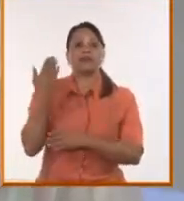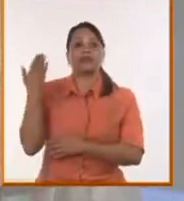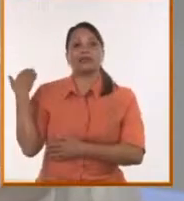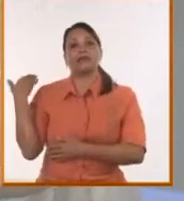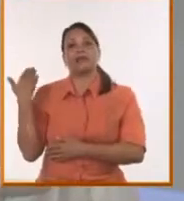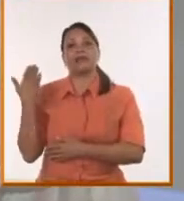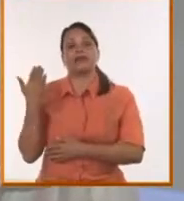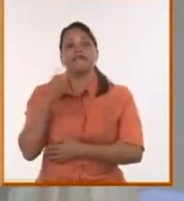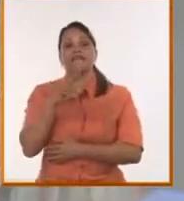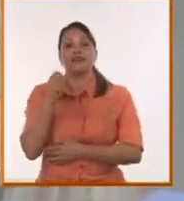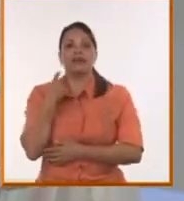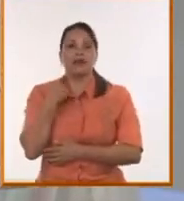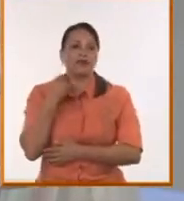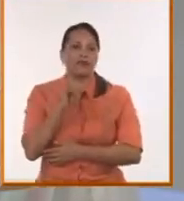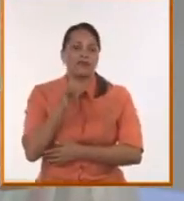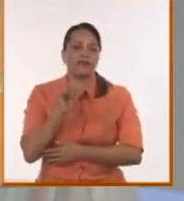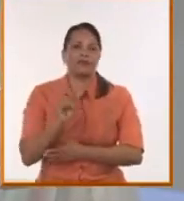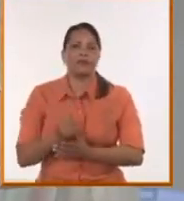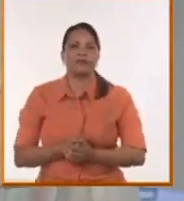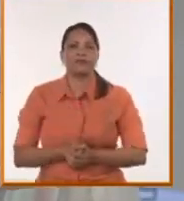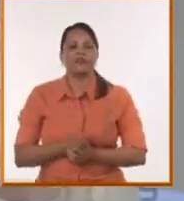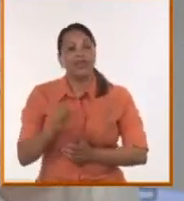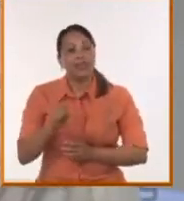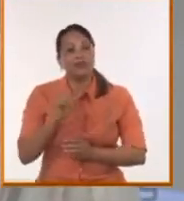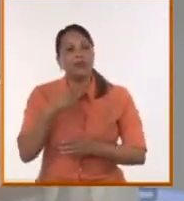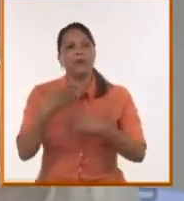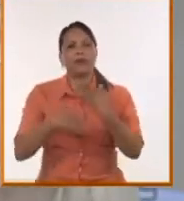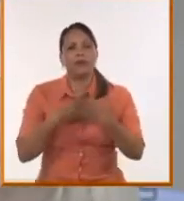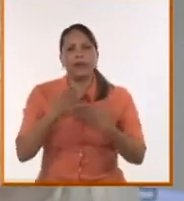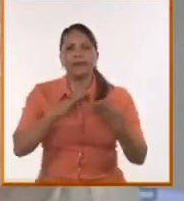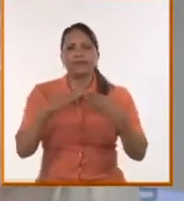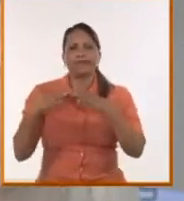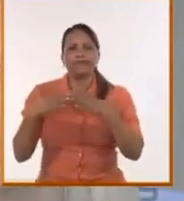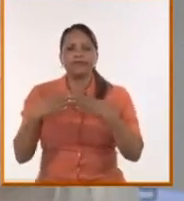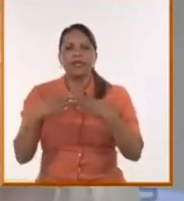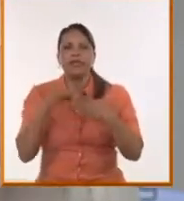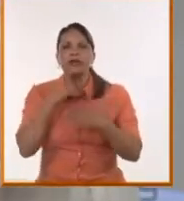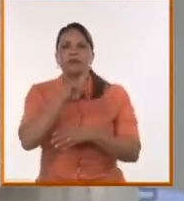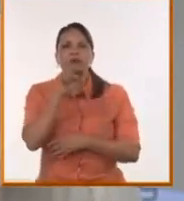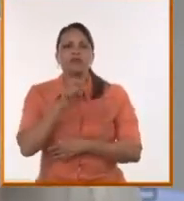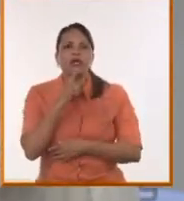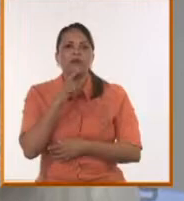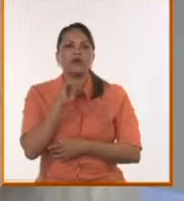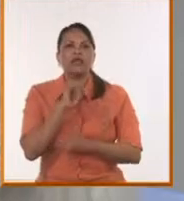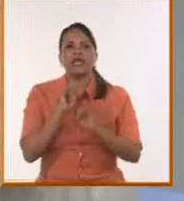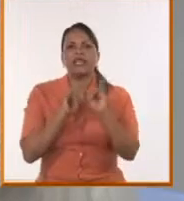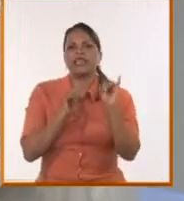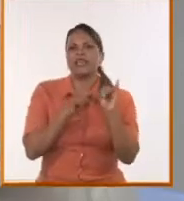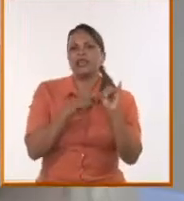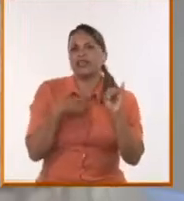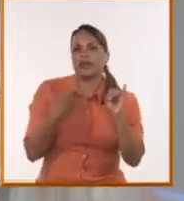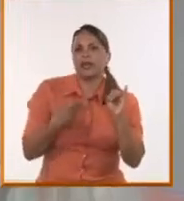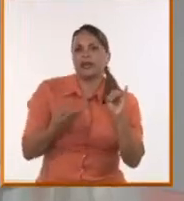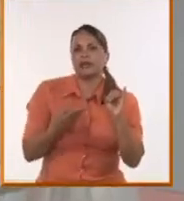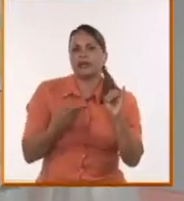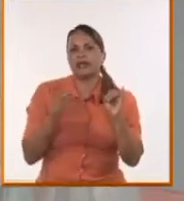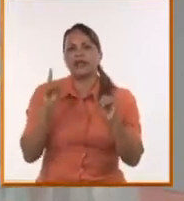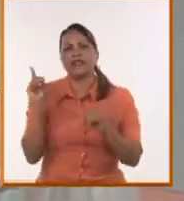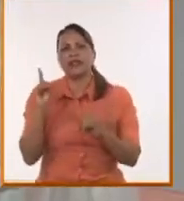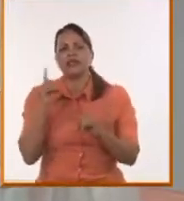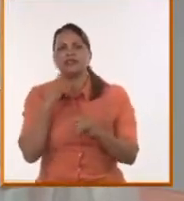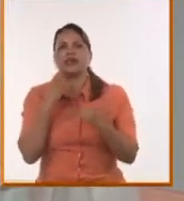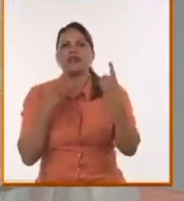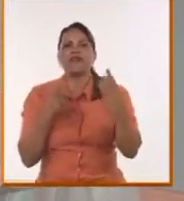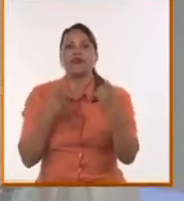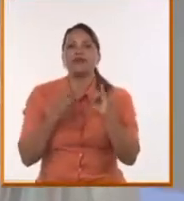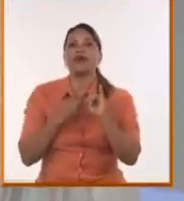años. Y eso es lo que entra en confrontación cuando decimos que nos falta a la izquierda. No solamente que está haciendo la derecha, sino que nos falta a la